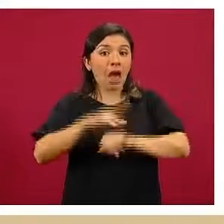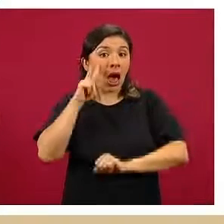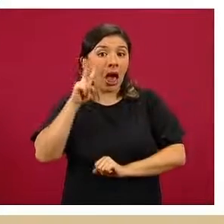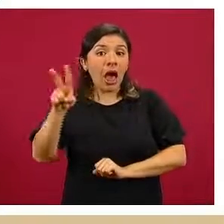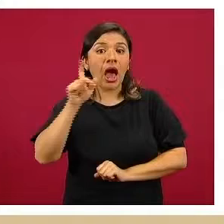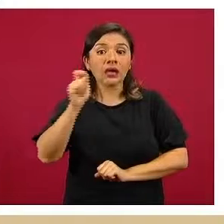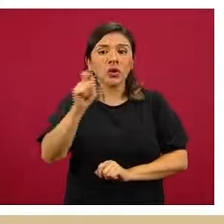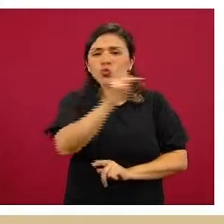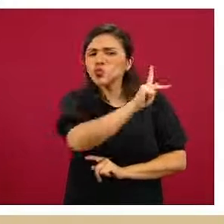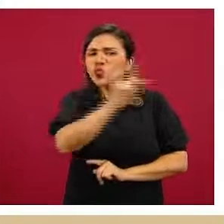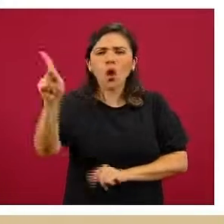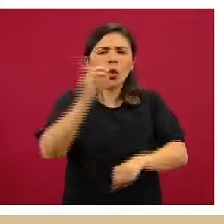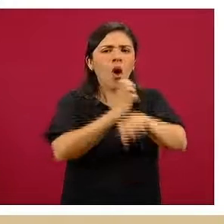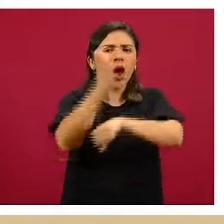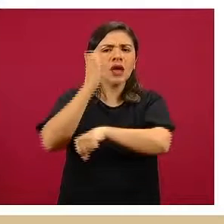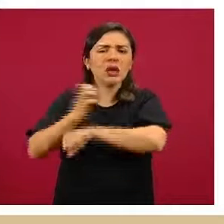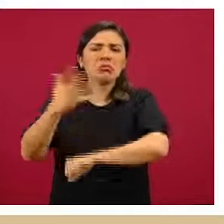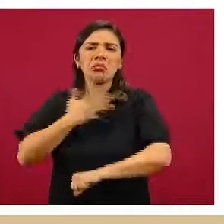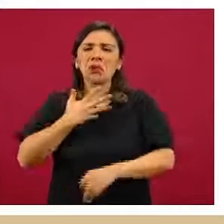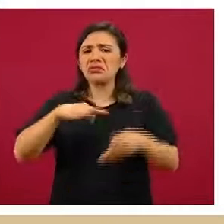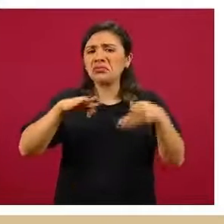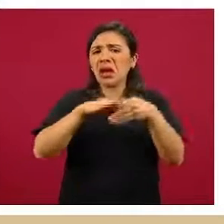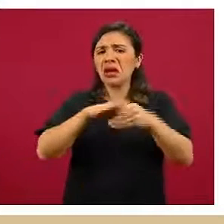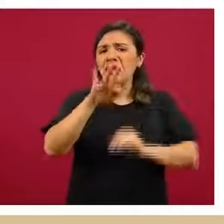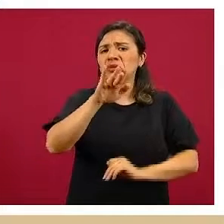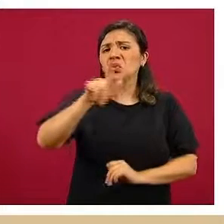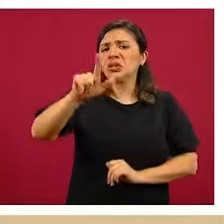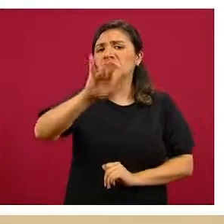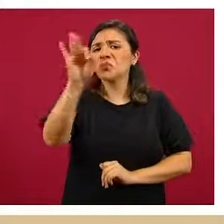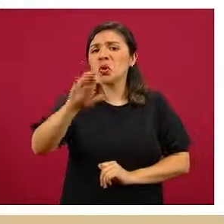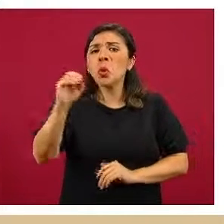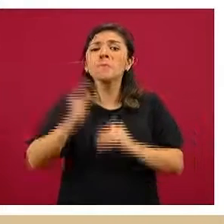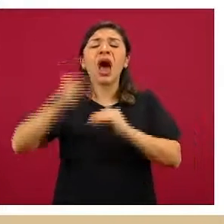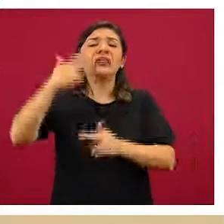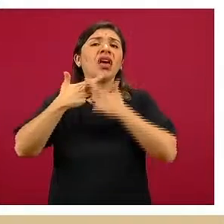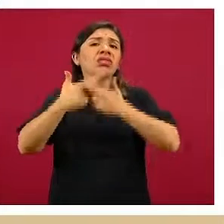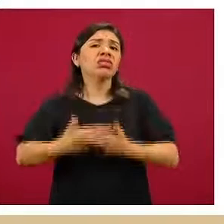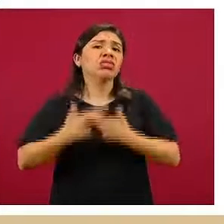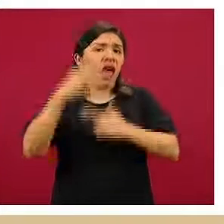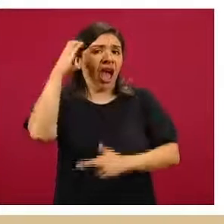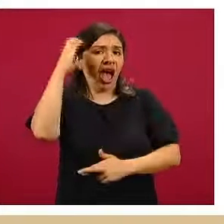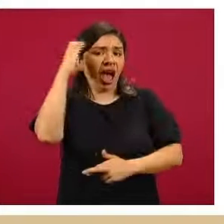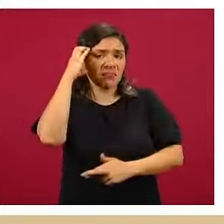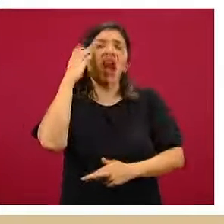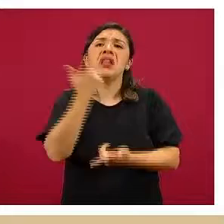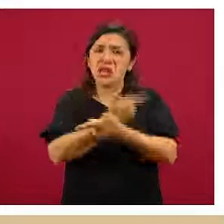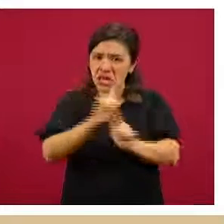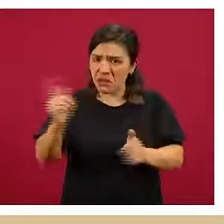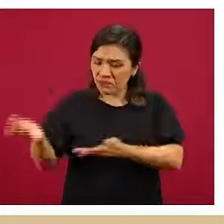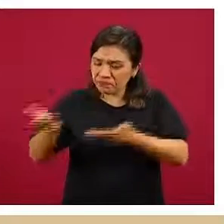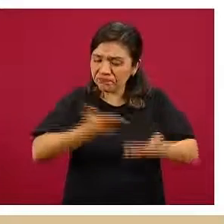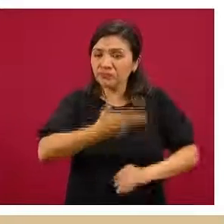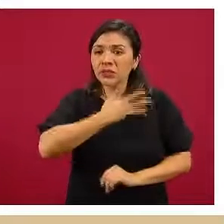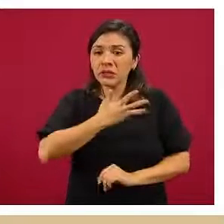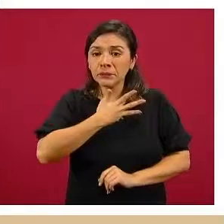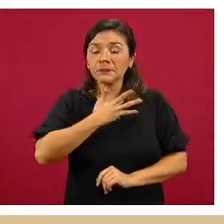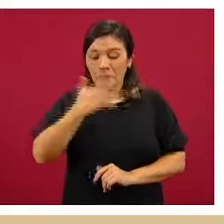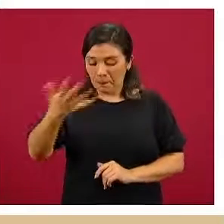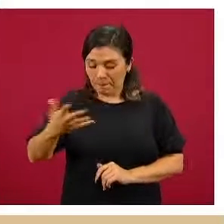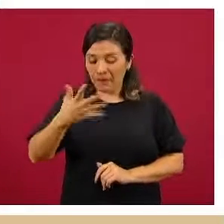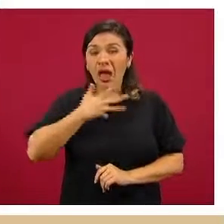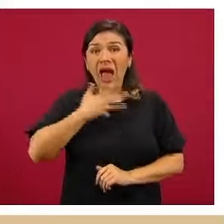que todos los estados tienen al menos 57 por ciento o más de este tipo de camas desocupadas y tanta